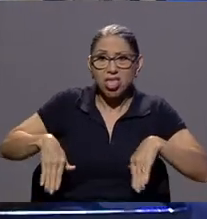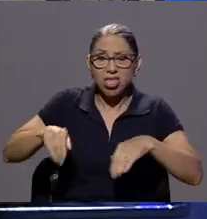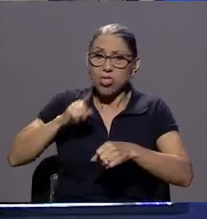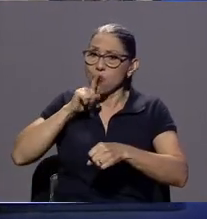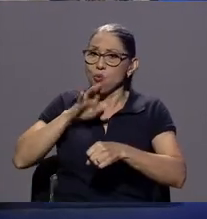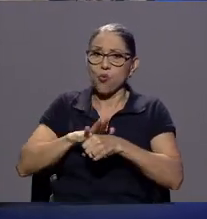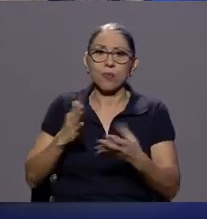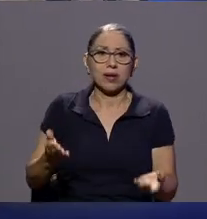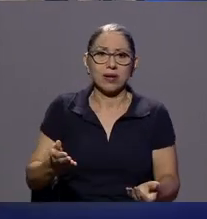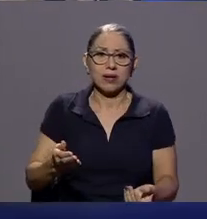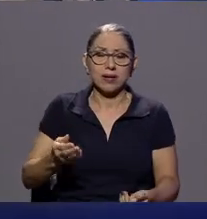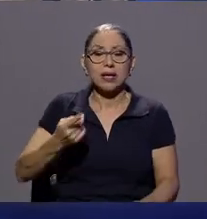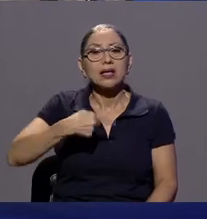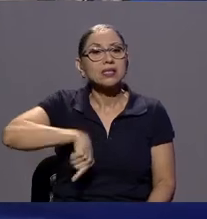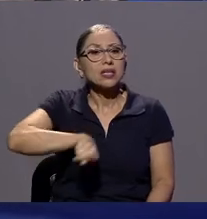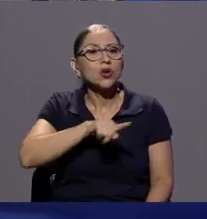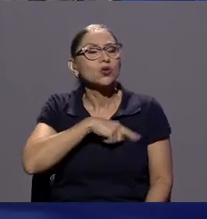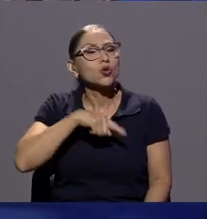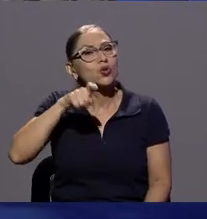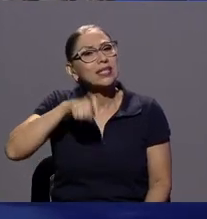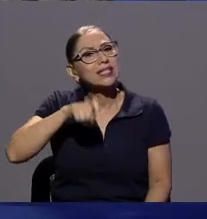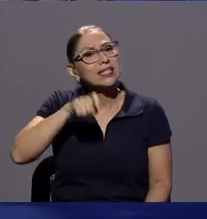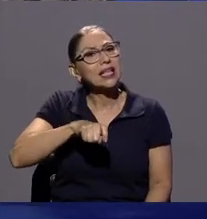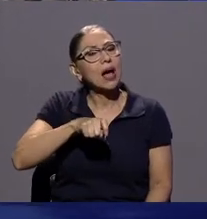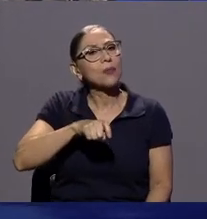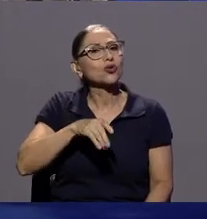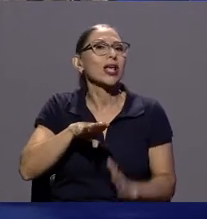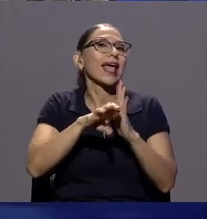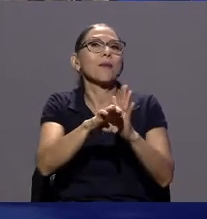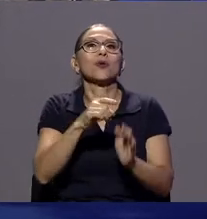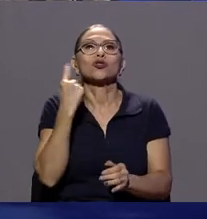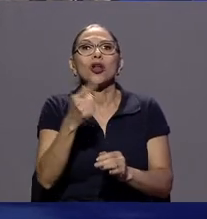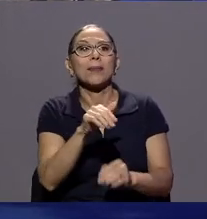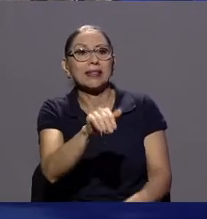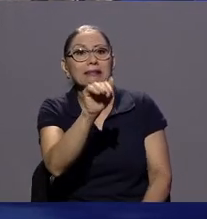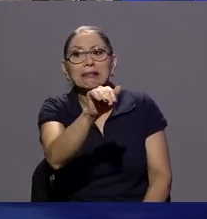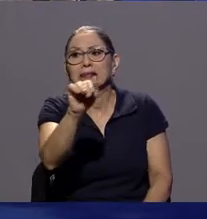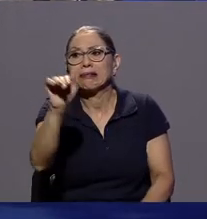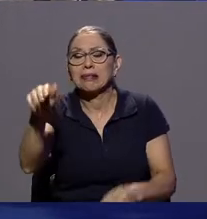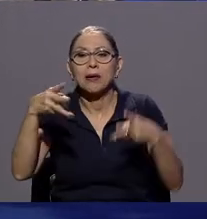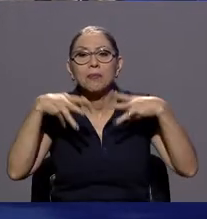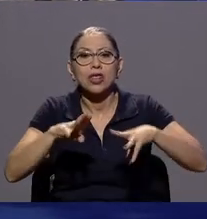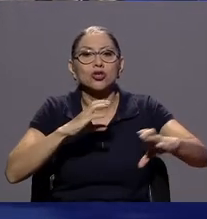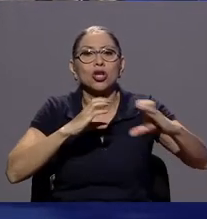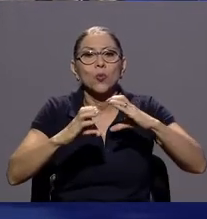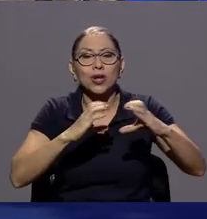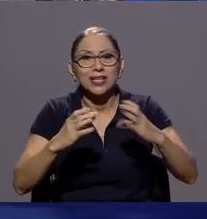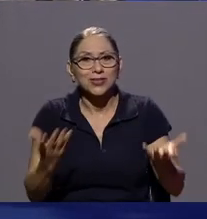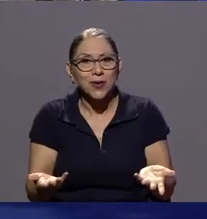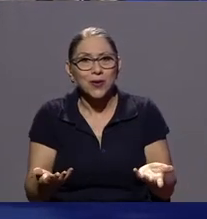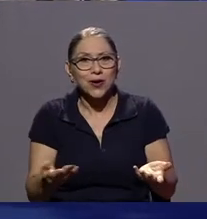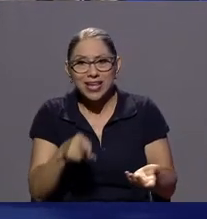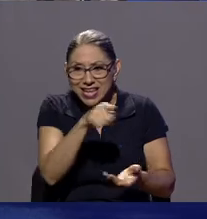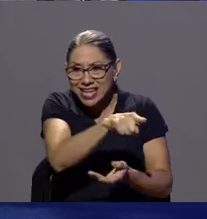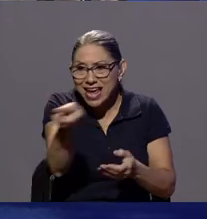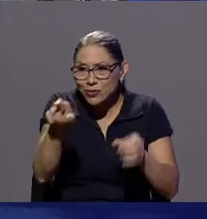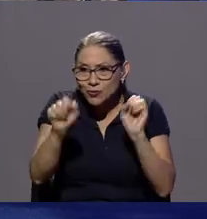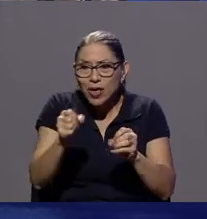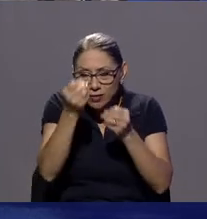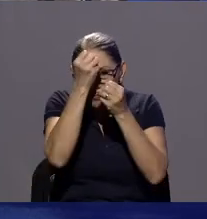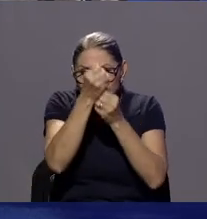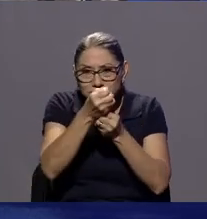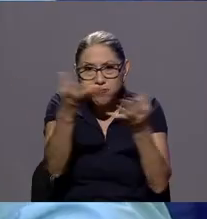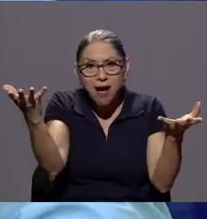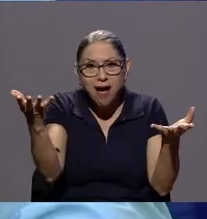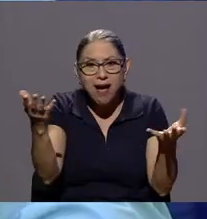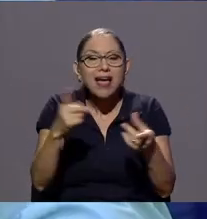recurrir única y exclusivamente a los medios de comunicación lo que nos vamos a encontrar son respuestas de aquellos comerciantes o actores del